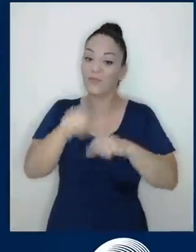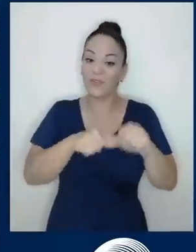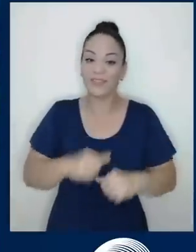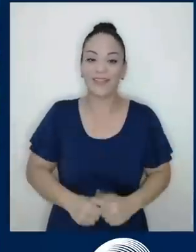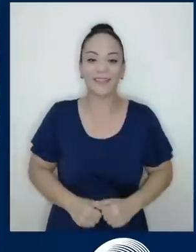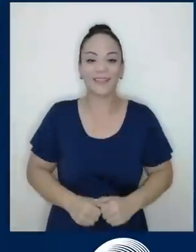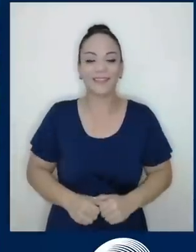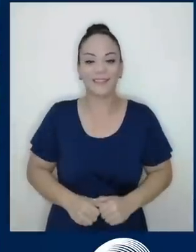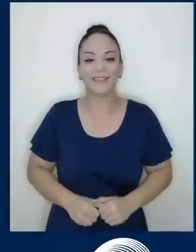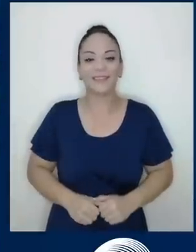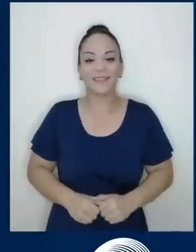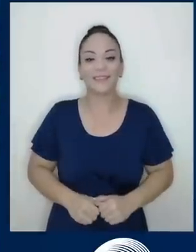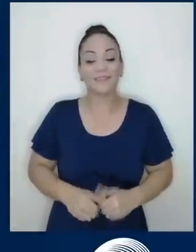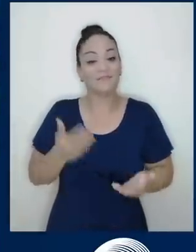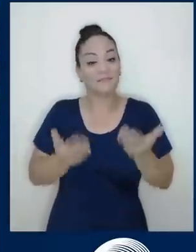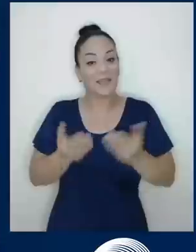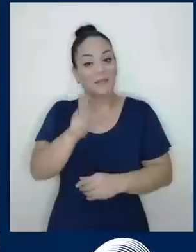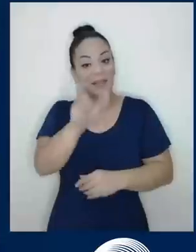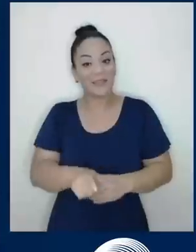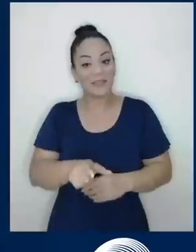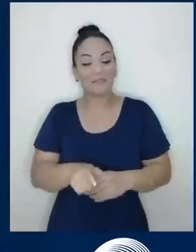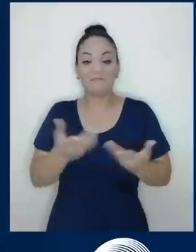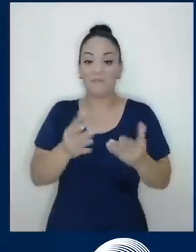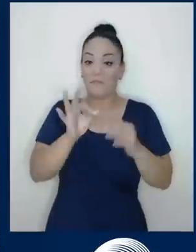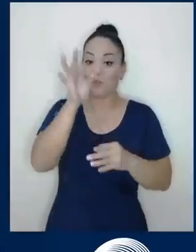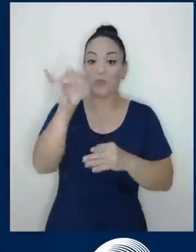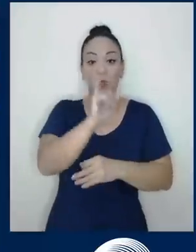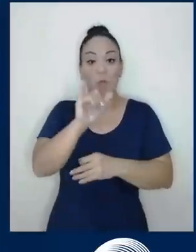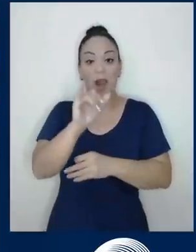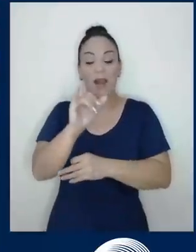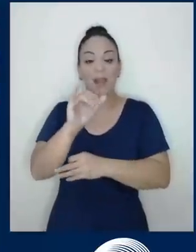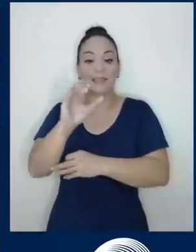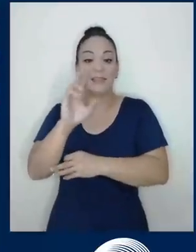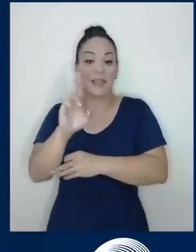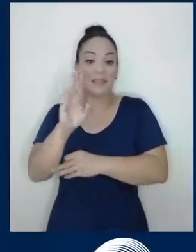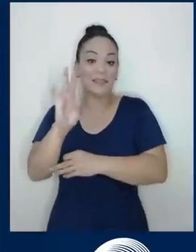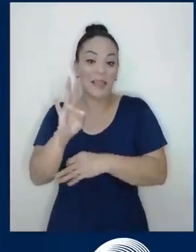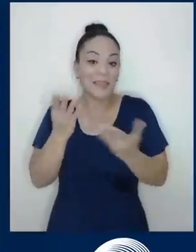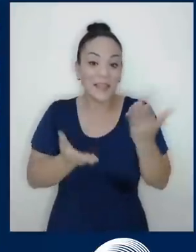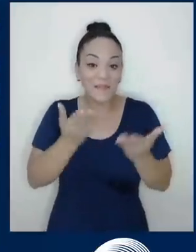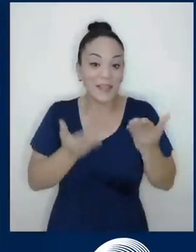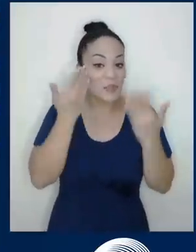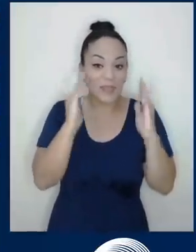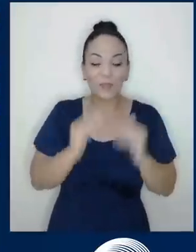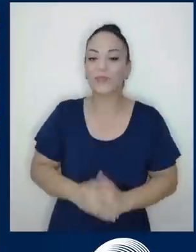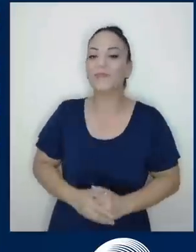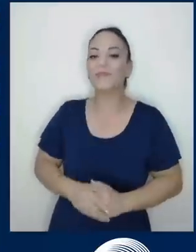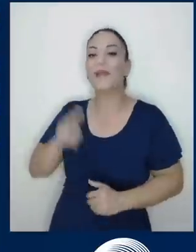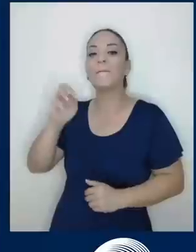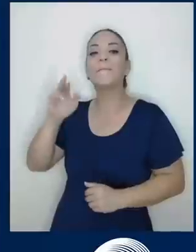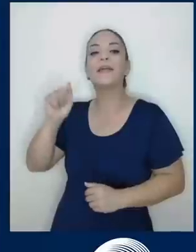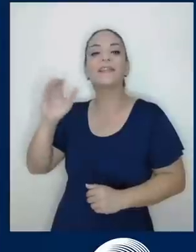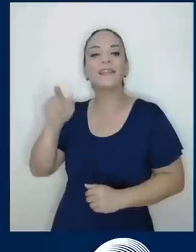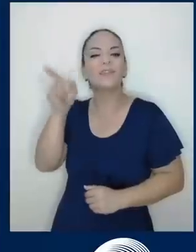estamos aquí frente al próximo Cristiano Ronaldo. Lo sabemos. Doña María Celeste, ¿quiere ser usted cuando sea grande?